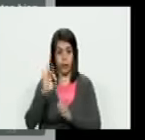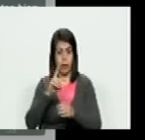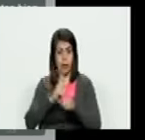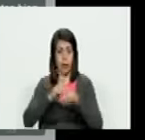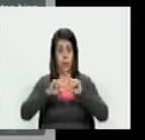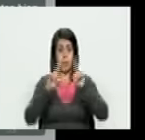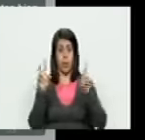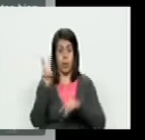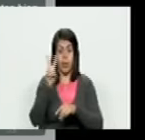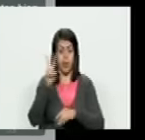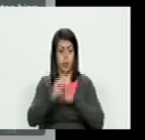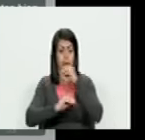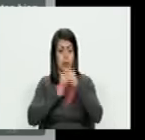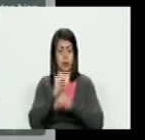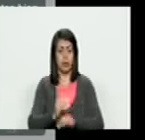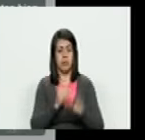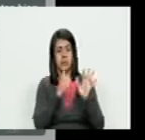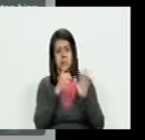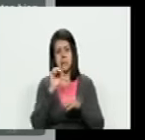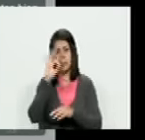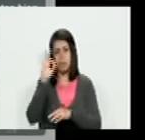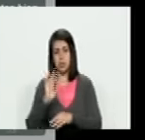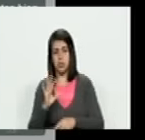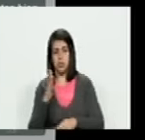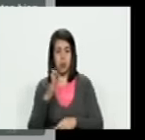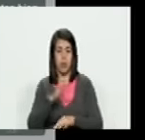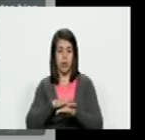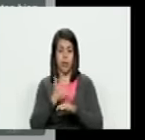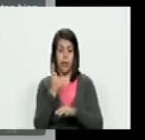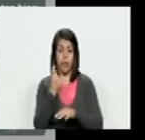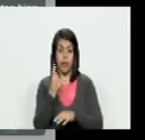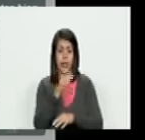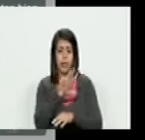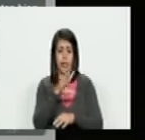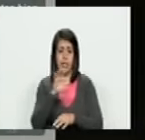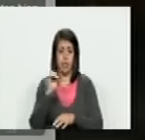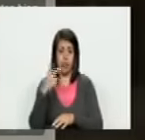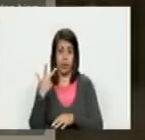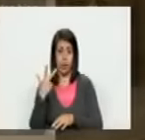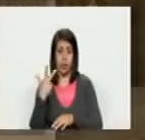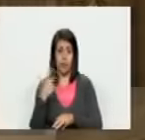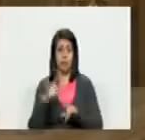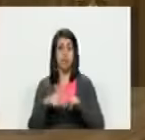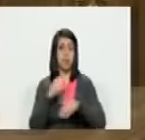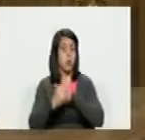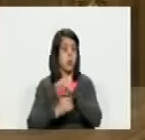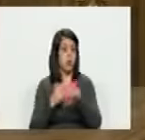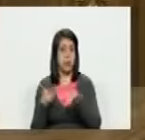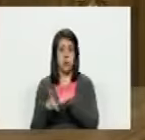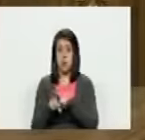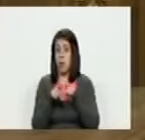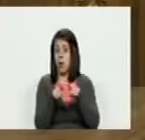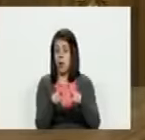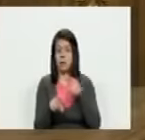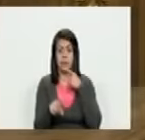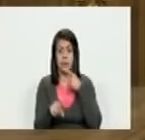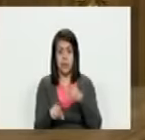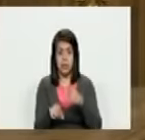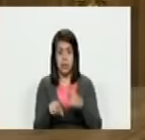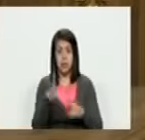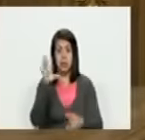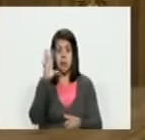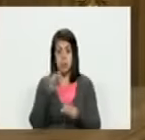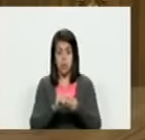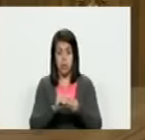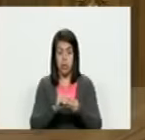Venezuela lo hicieron con 60 y tanto por ciento de los datos le faltaban 503 y sin embargo se lanzaron ellos dicen que tienen su resultado